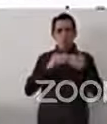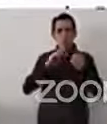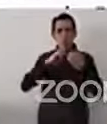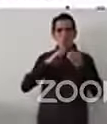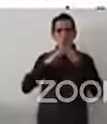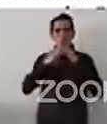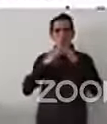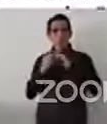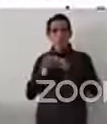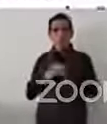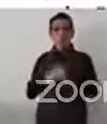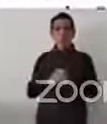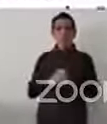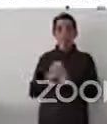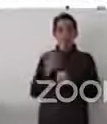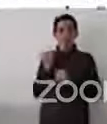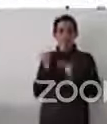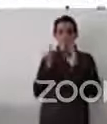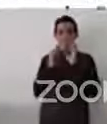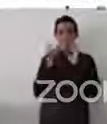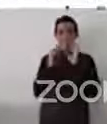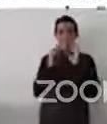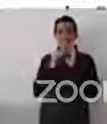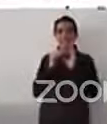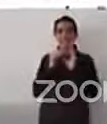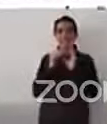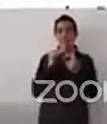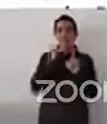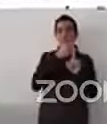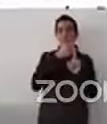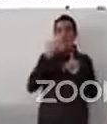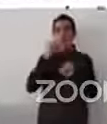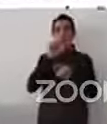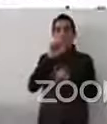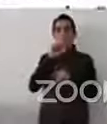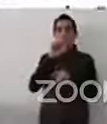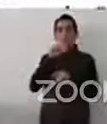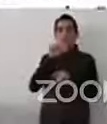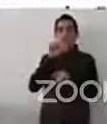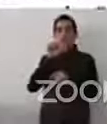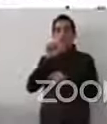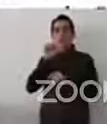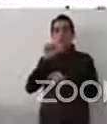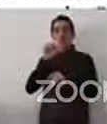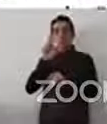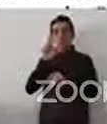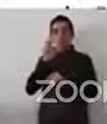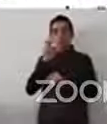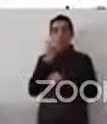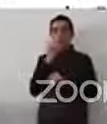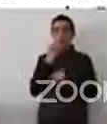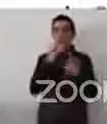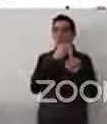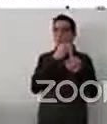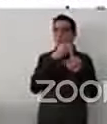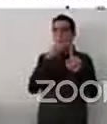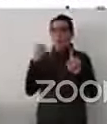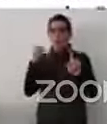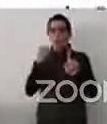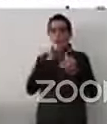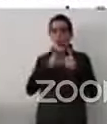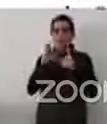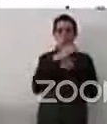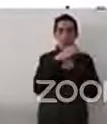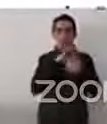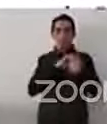San Salvador, que es el protocolo adicional a la convención americana, tiene un artículo que habla de los